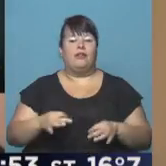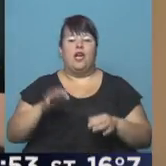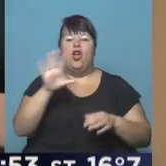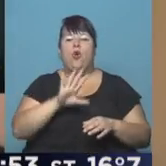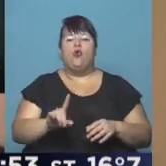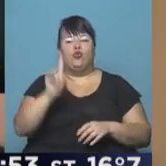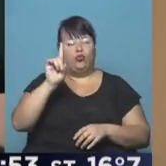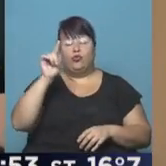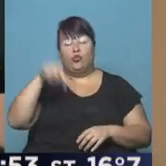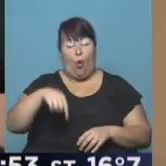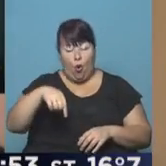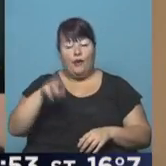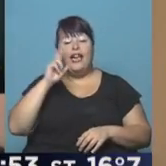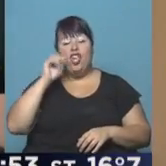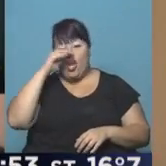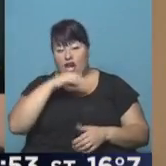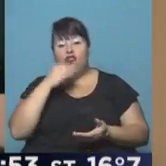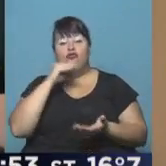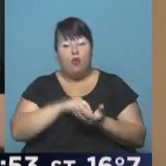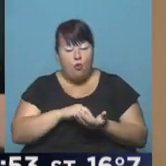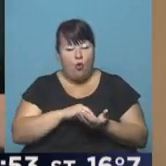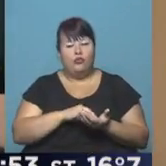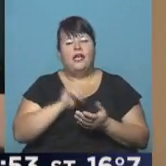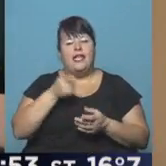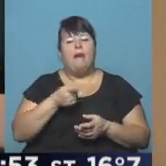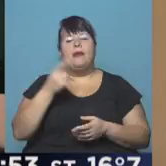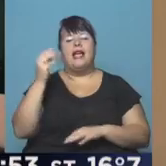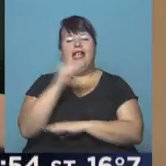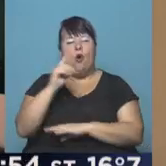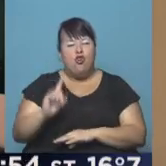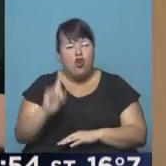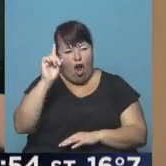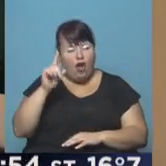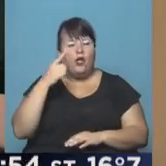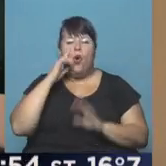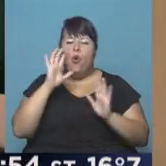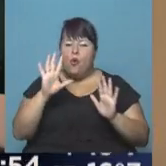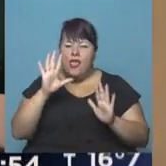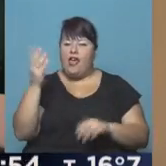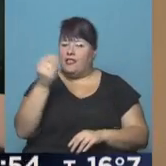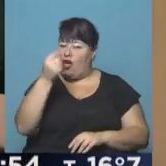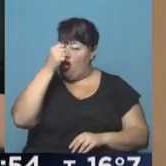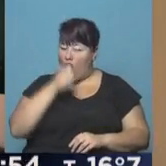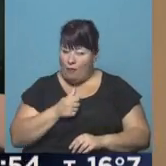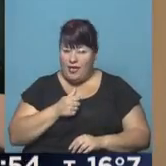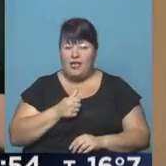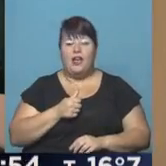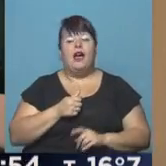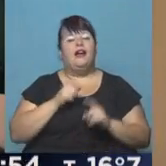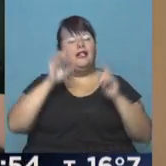su sector sur, Río Negro, Chubut y muy en el norte de Santa Cruz, estén atentos, el sábado y el domingo,